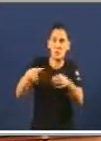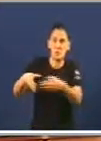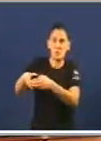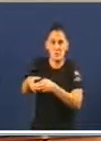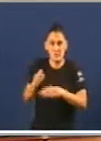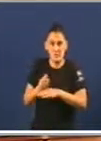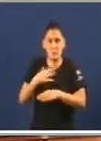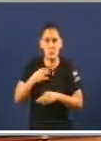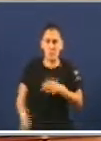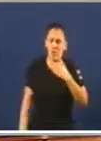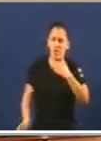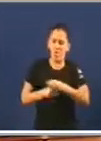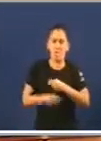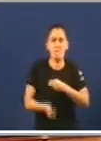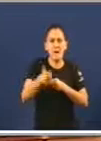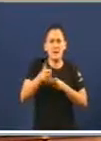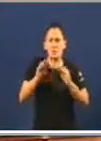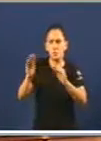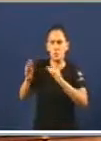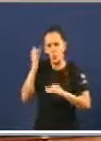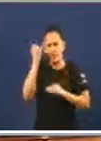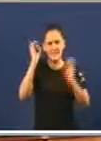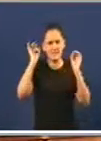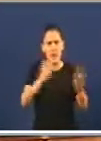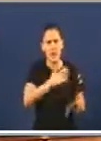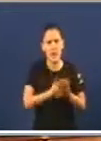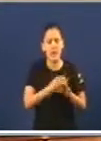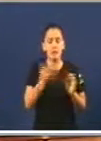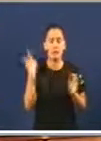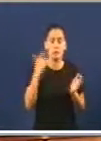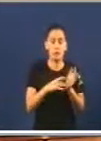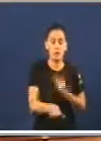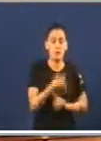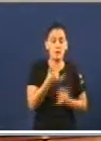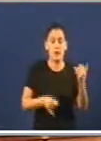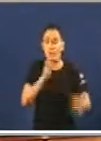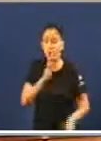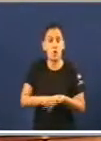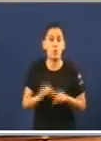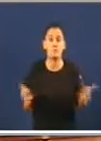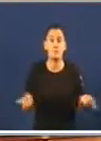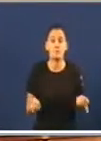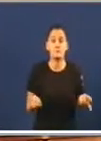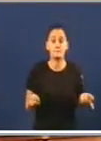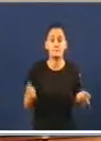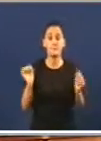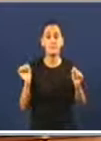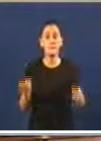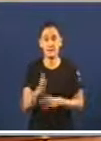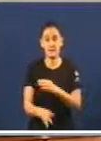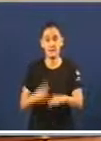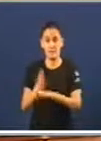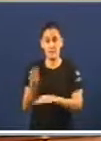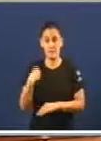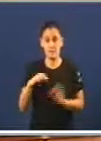poderían ampliar con moitas iniciativas súas que foron aprobadas e non cumplidas. Nesta legislatura, dende o